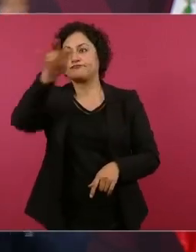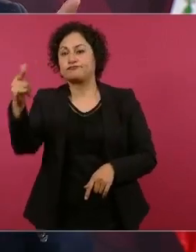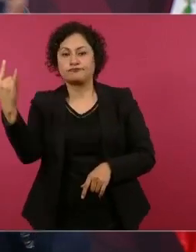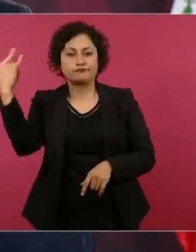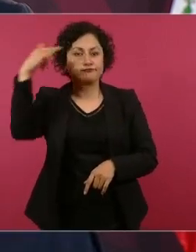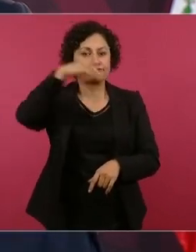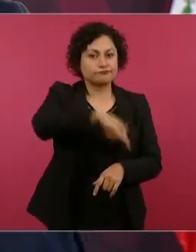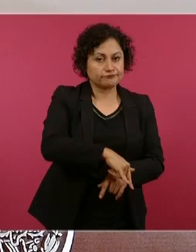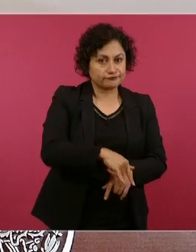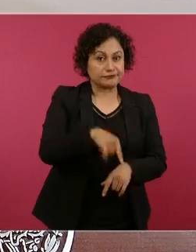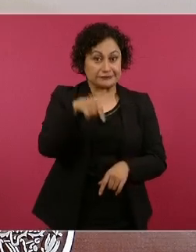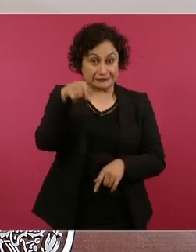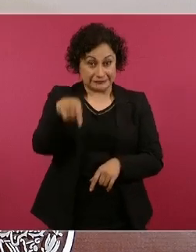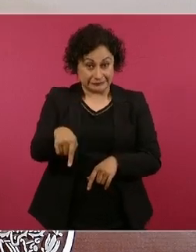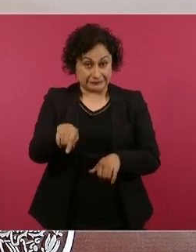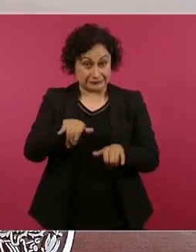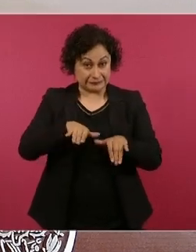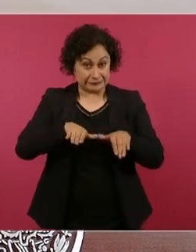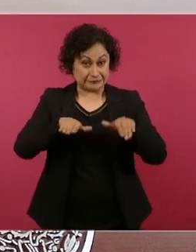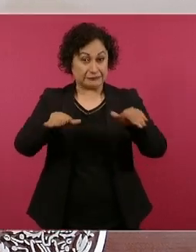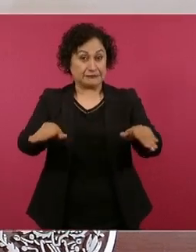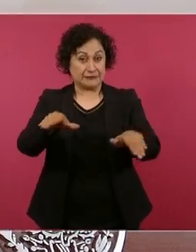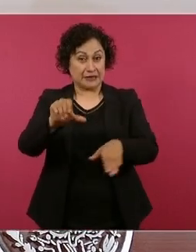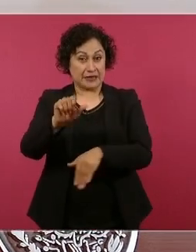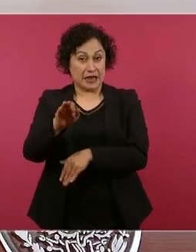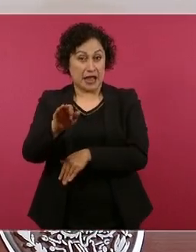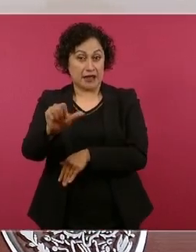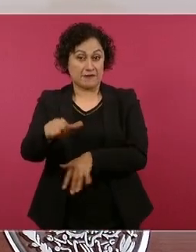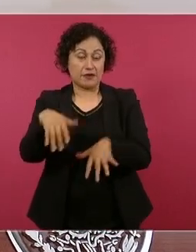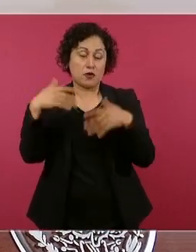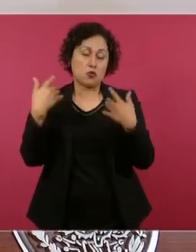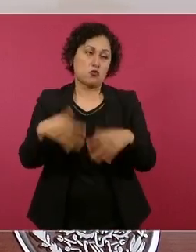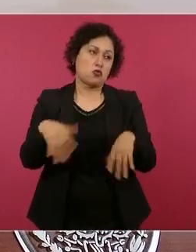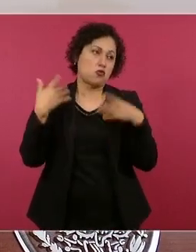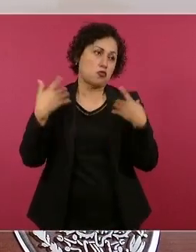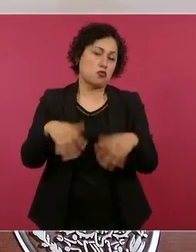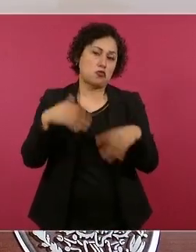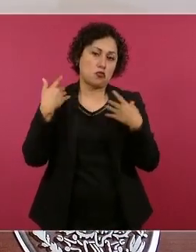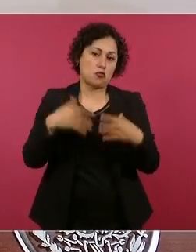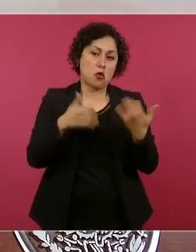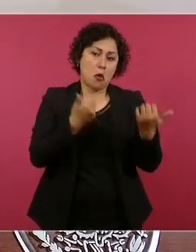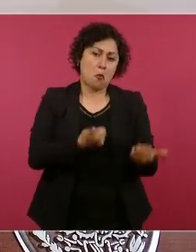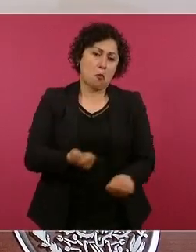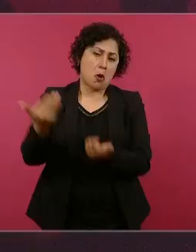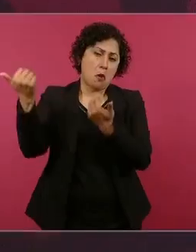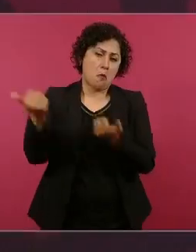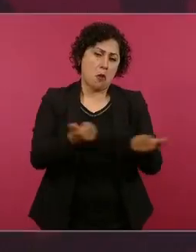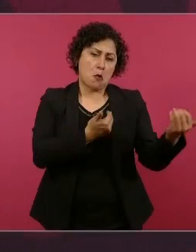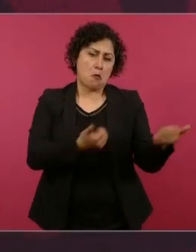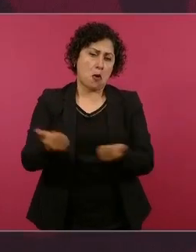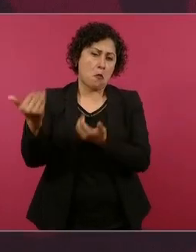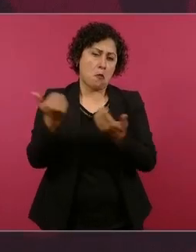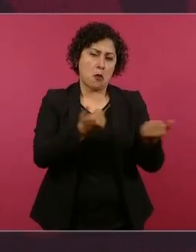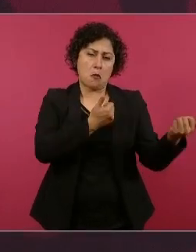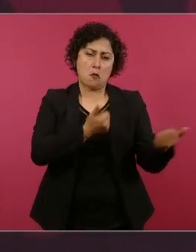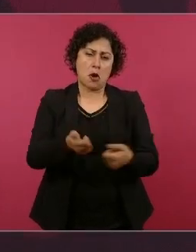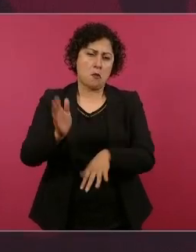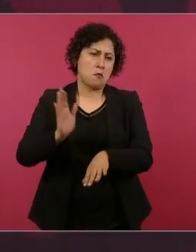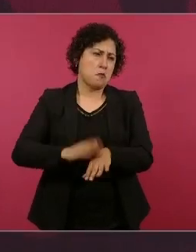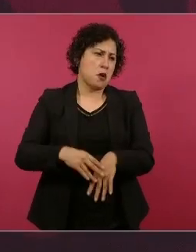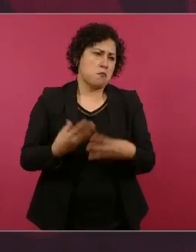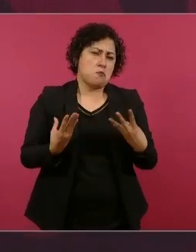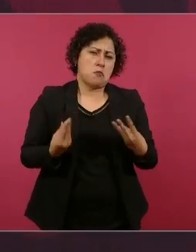que más carga moviliza en México. Están muy